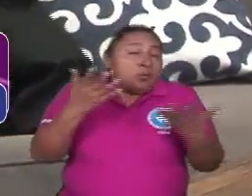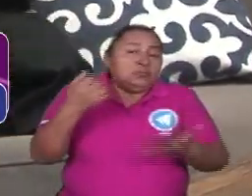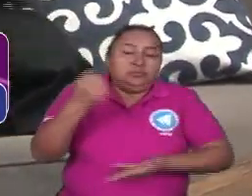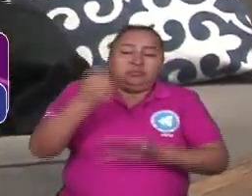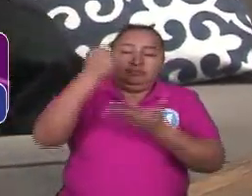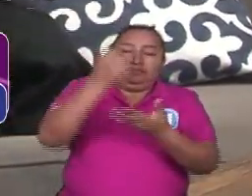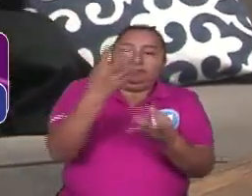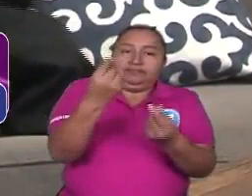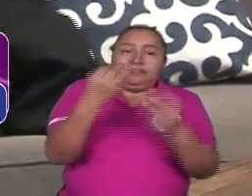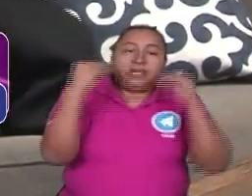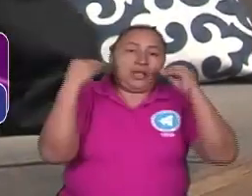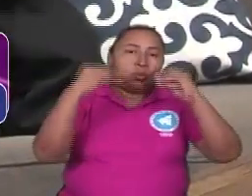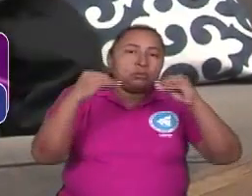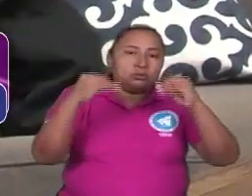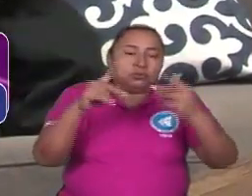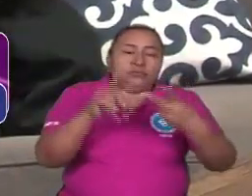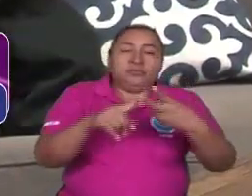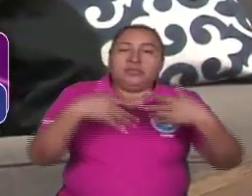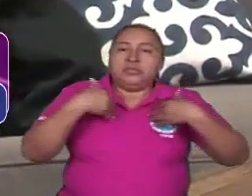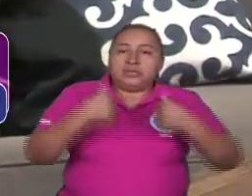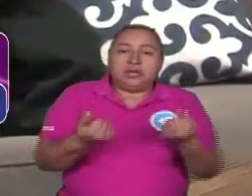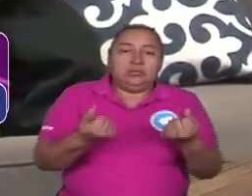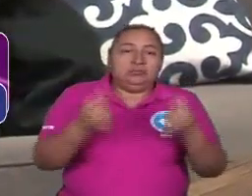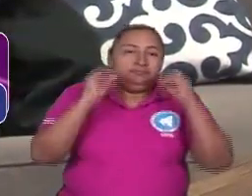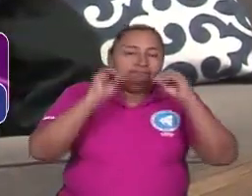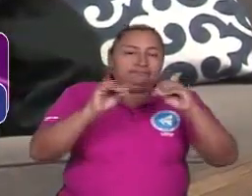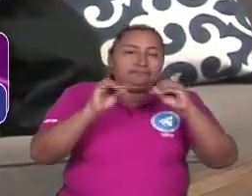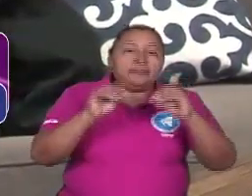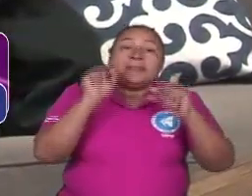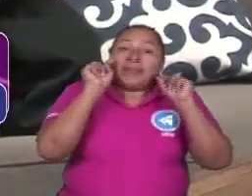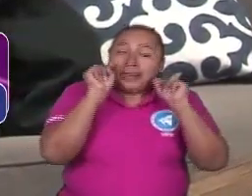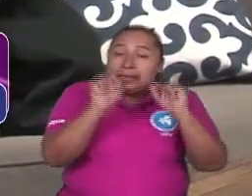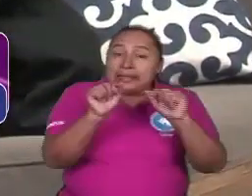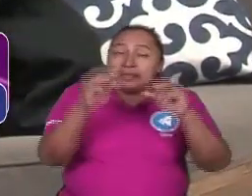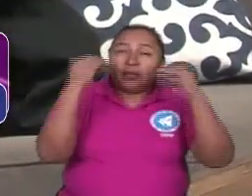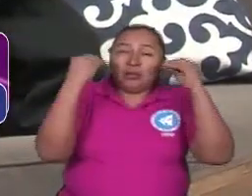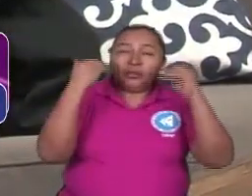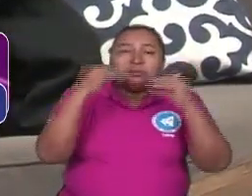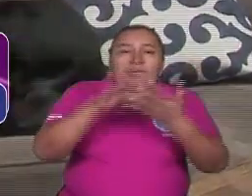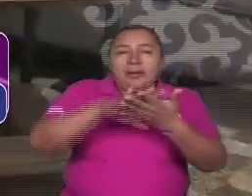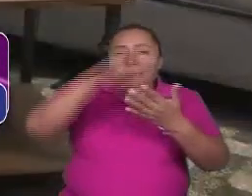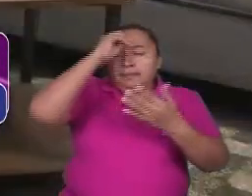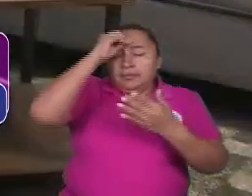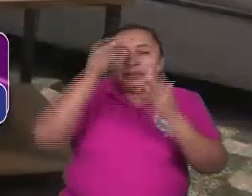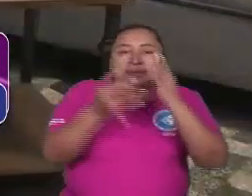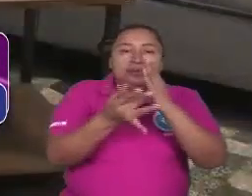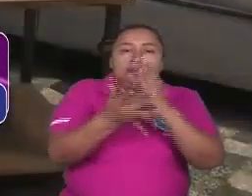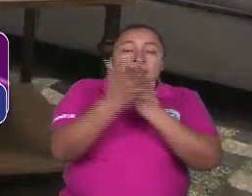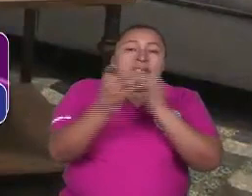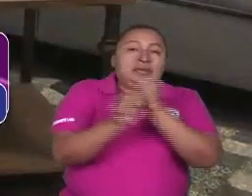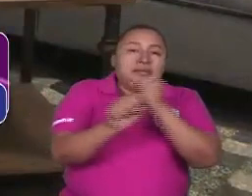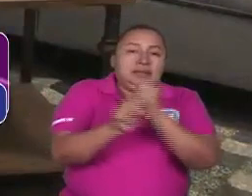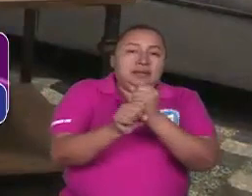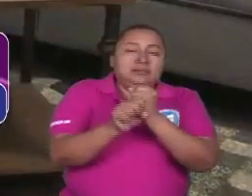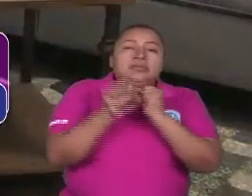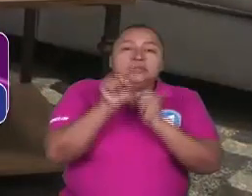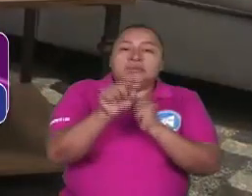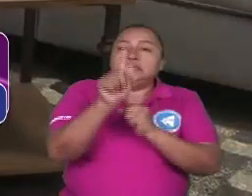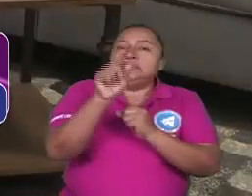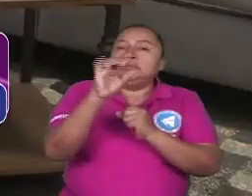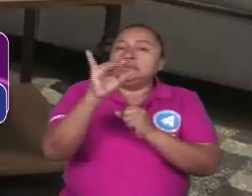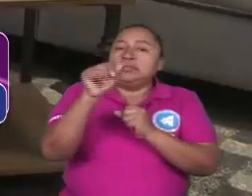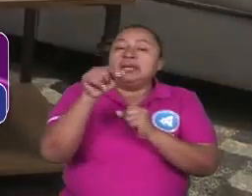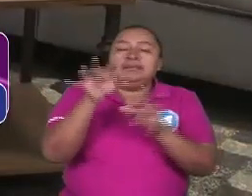en educación y en salud y la educación en la capacitación técnica de la fuerza de trabajo es un factor